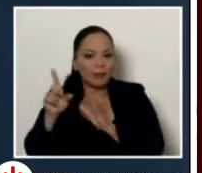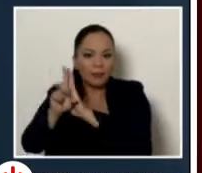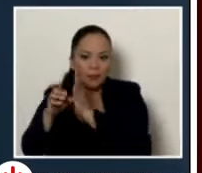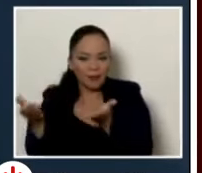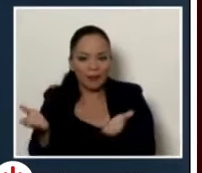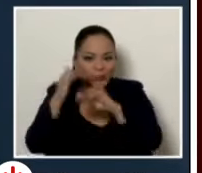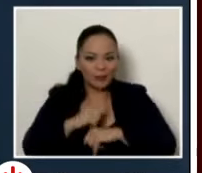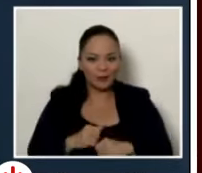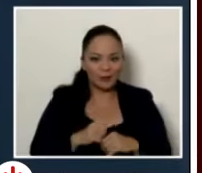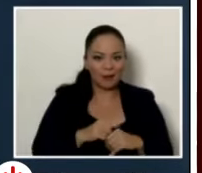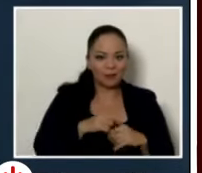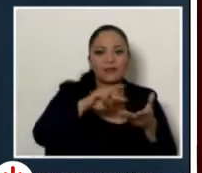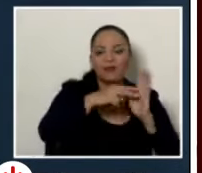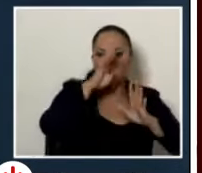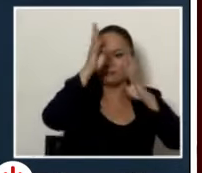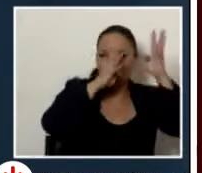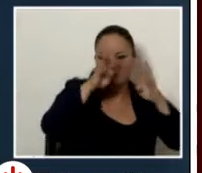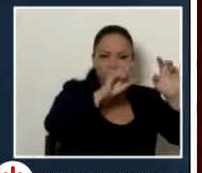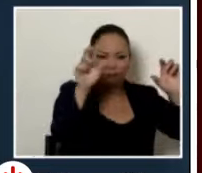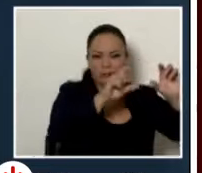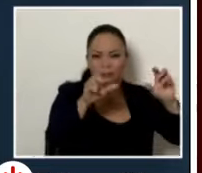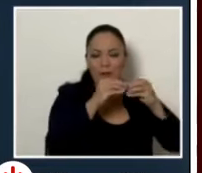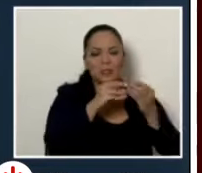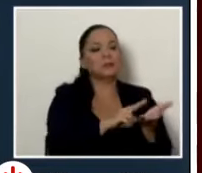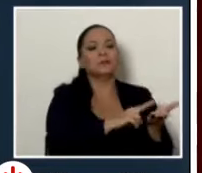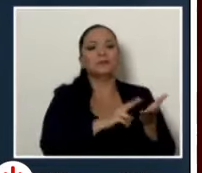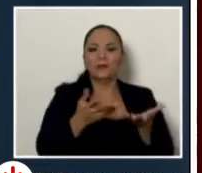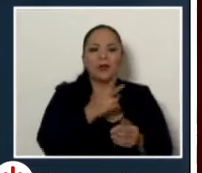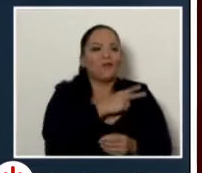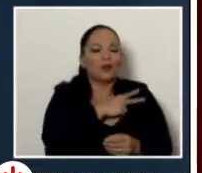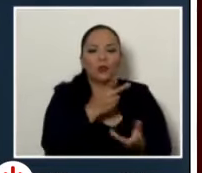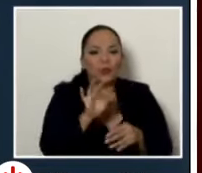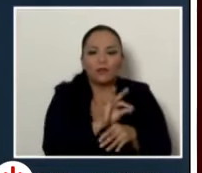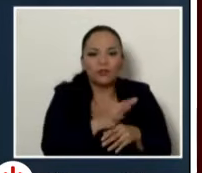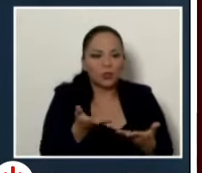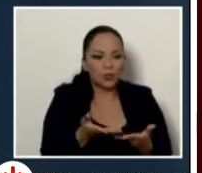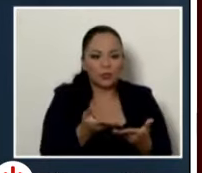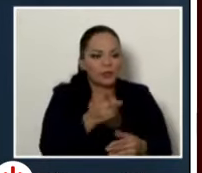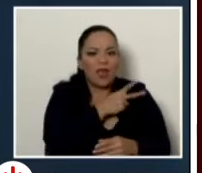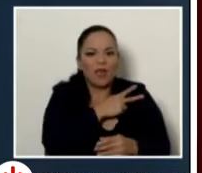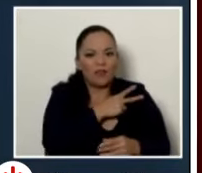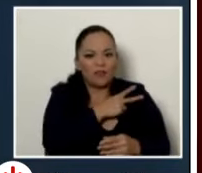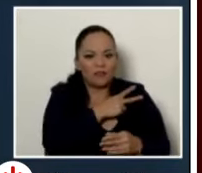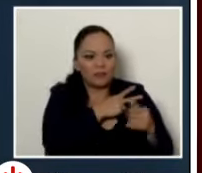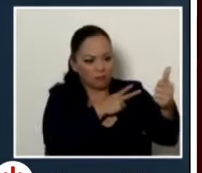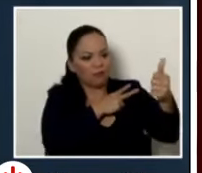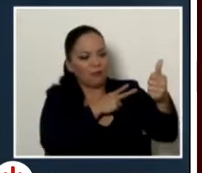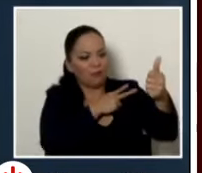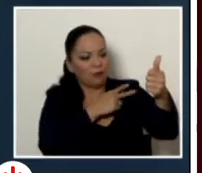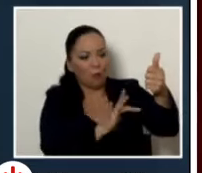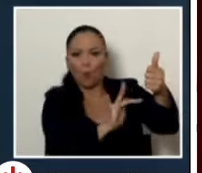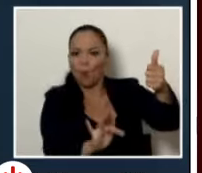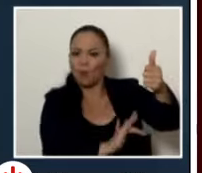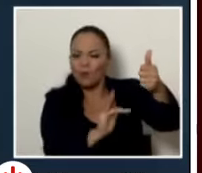hay duplicidad de funciones hay jefaturas que no tienen personal a cargo hubo